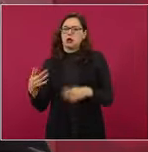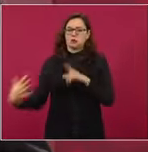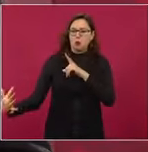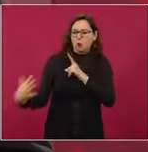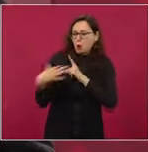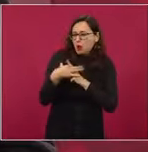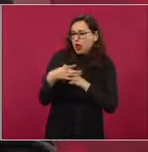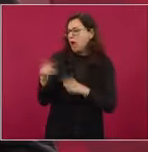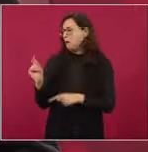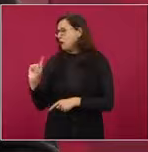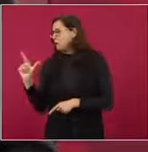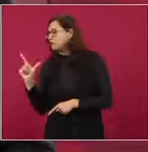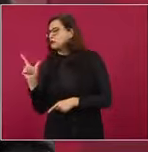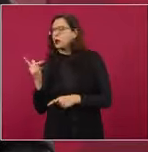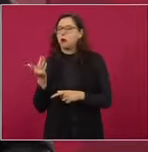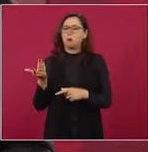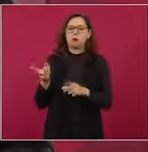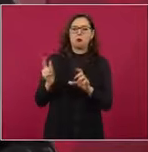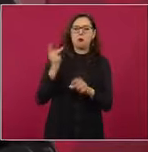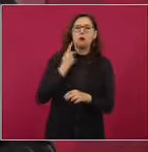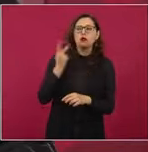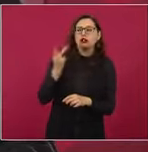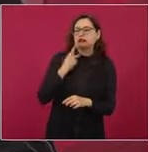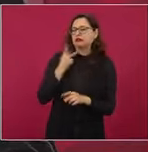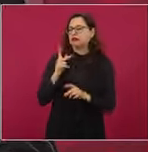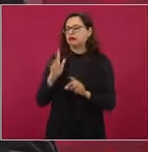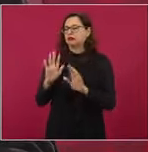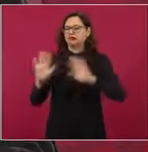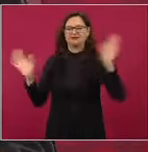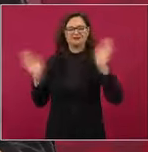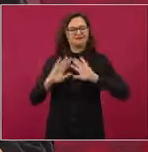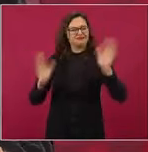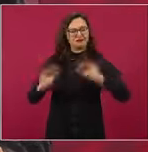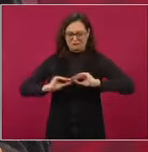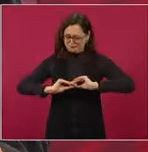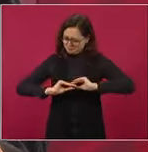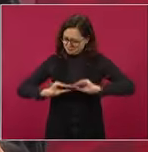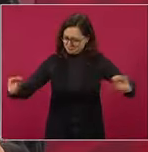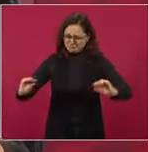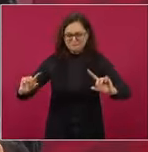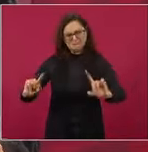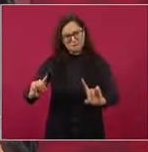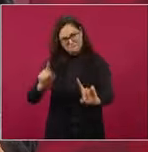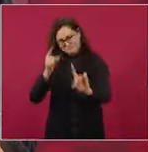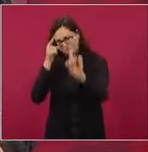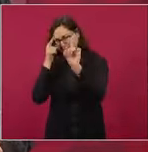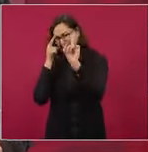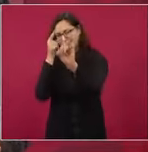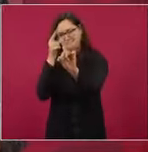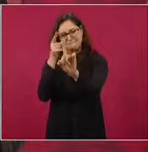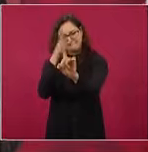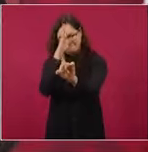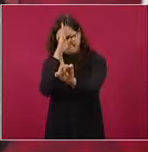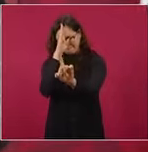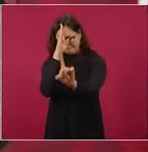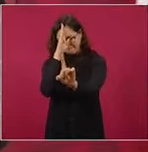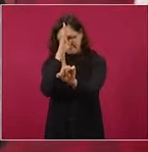y la estamos haciendo y se va avanzando a pesar de los obstáculos,